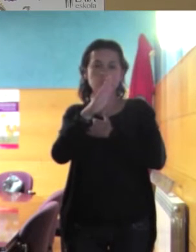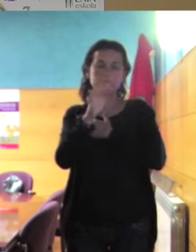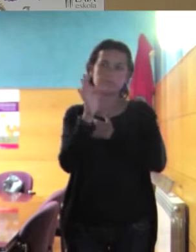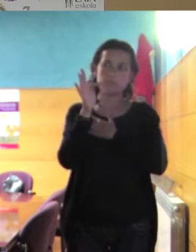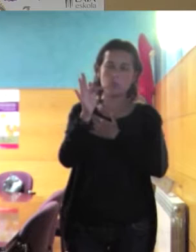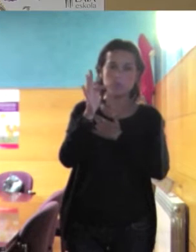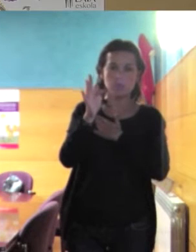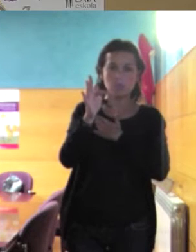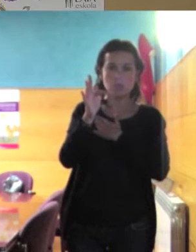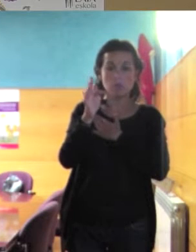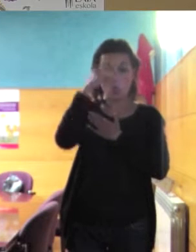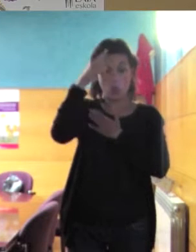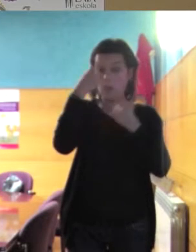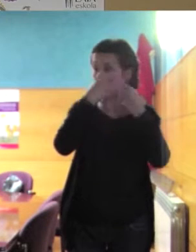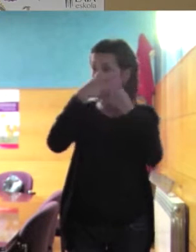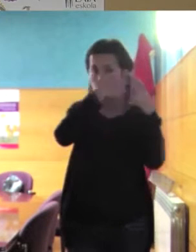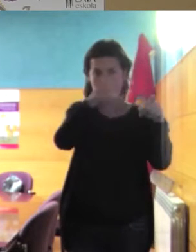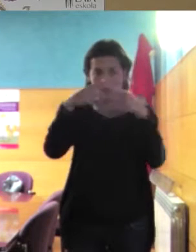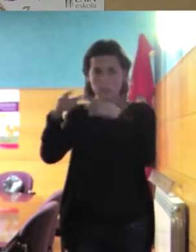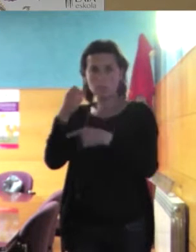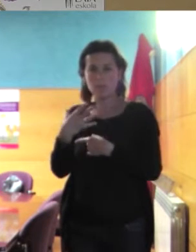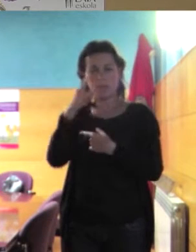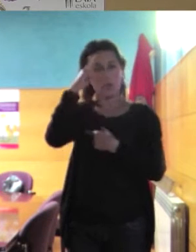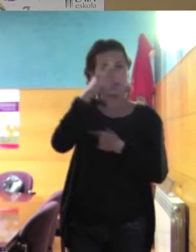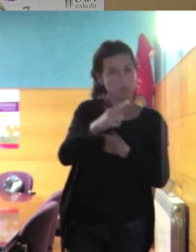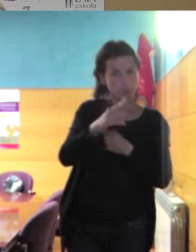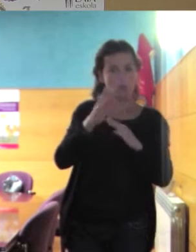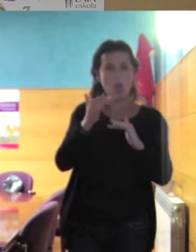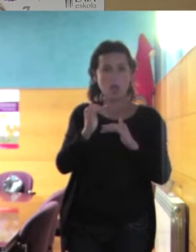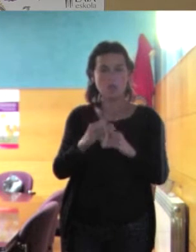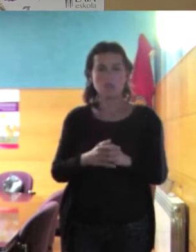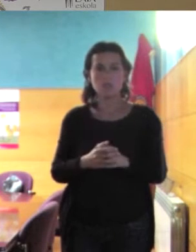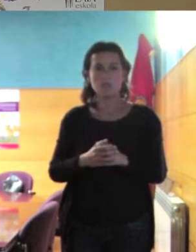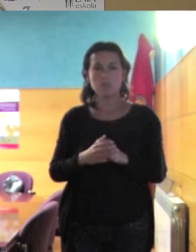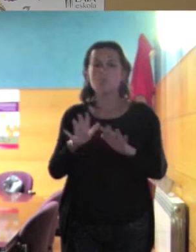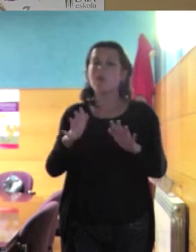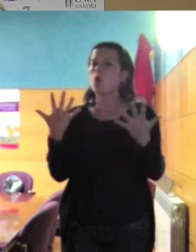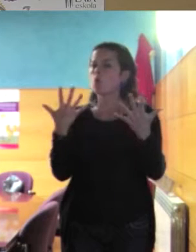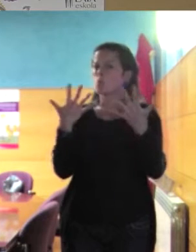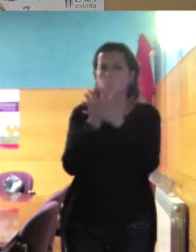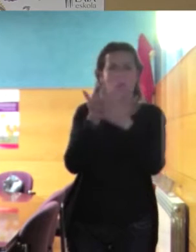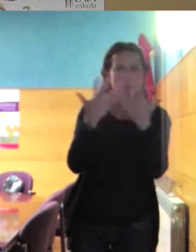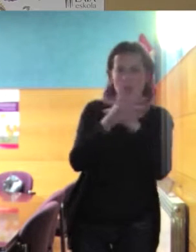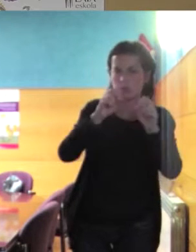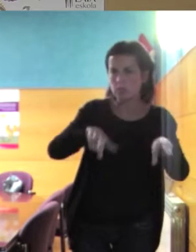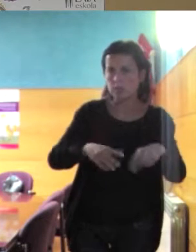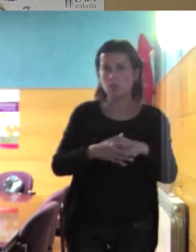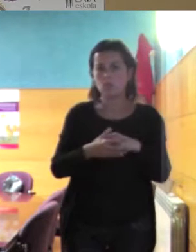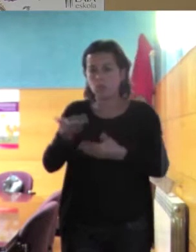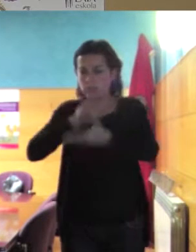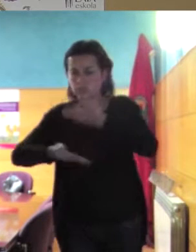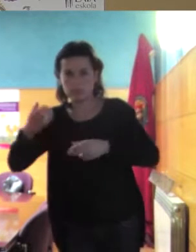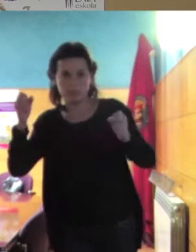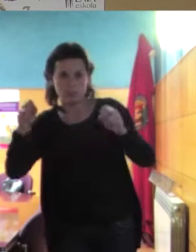diferencias culturales, pero, eso sí, sin mezclarse, sin mezclarse, sin intercambiar, y a veces